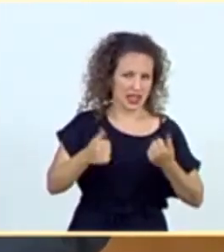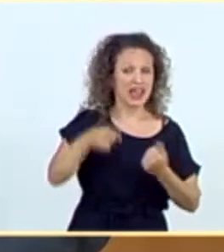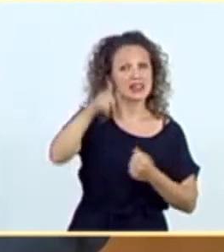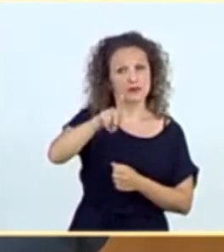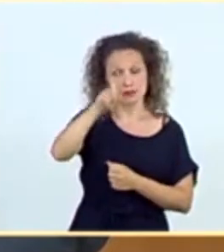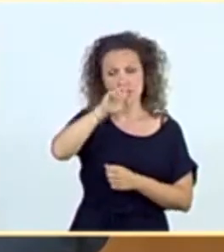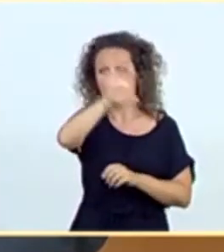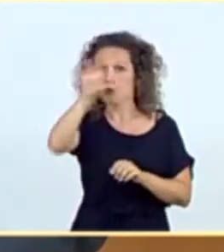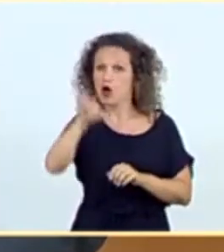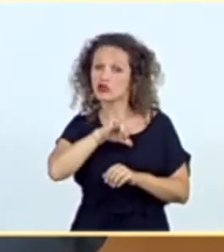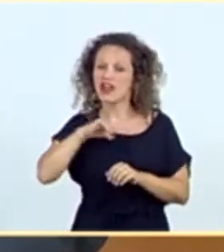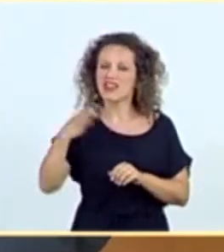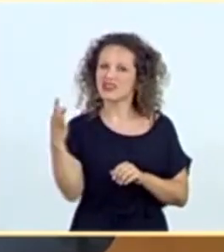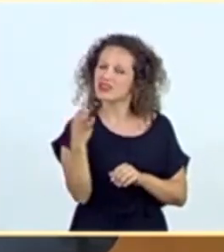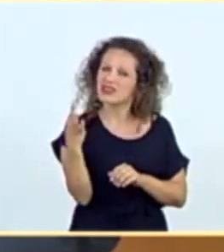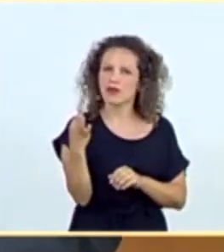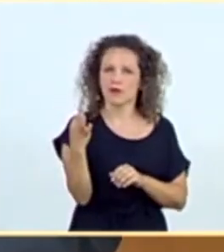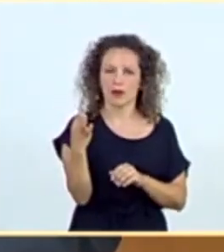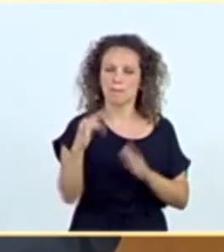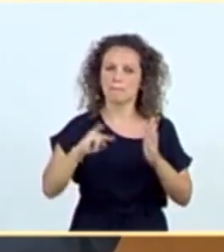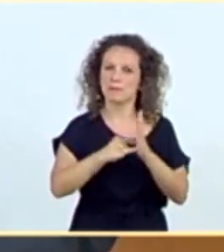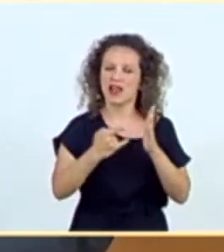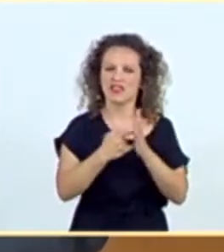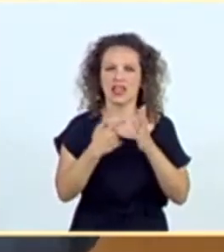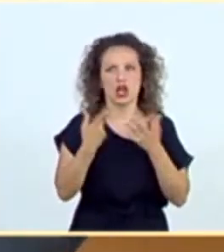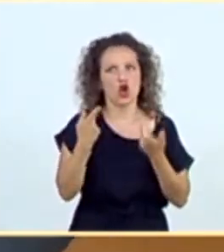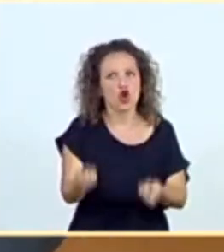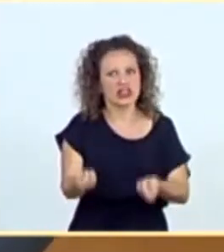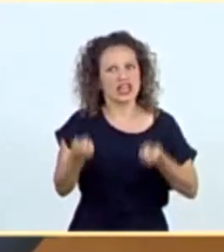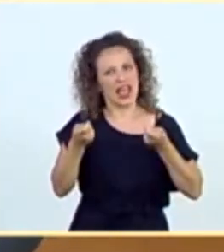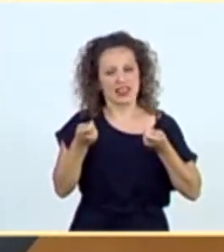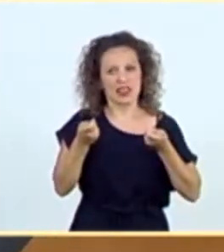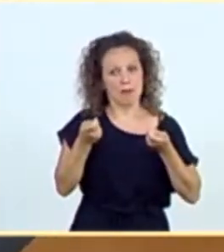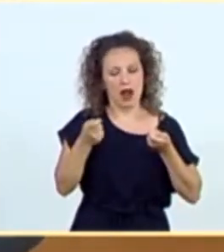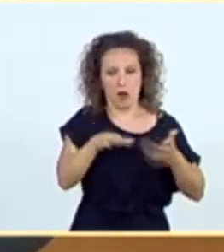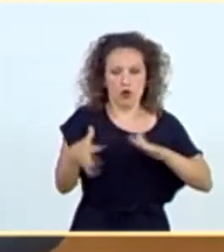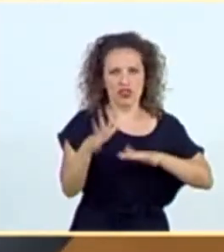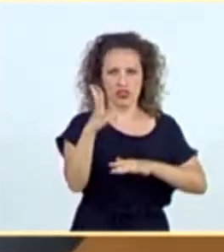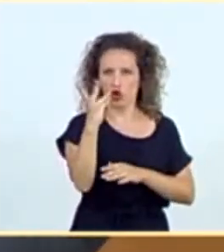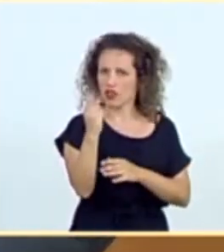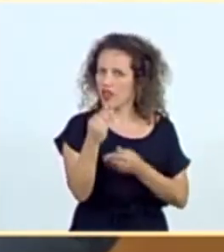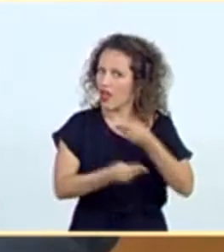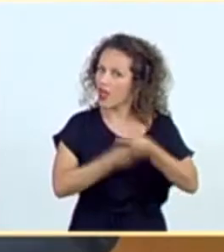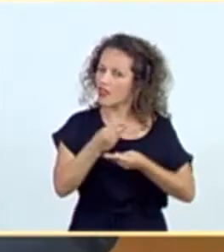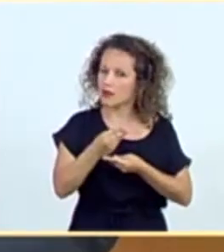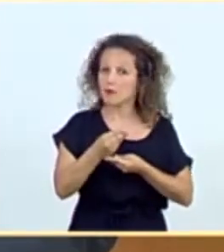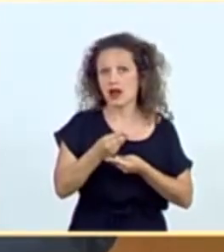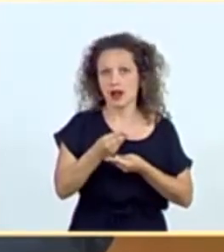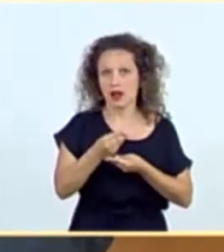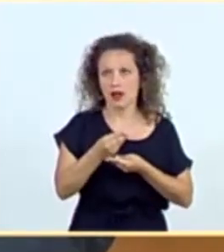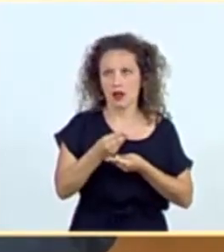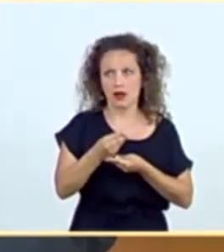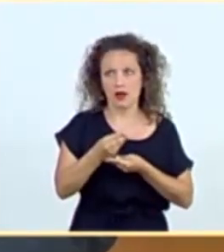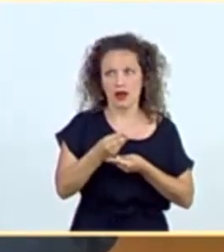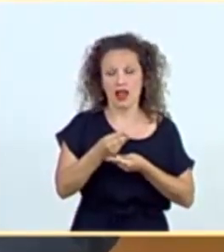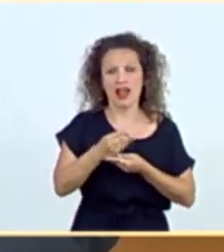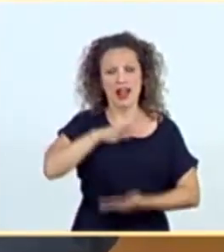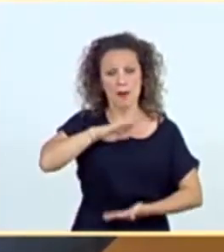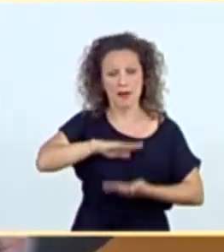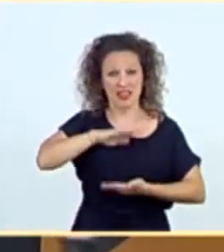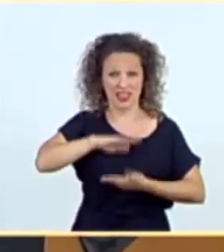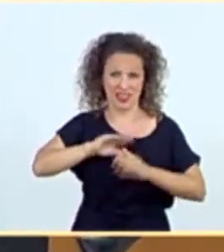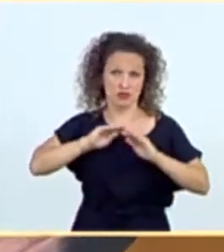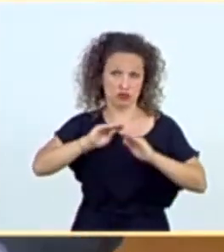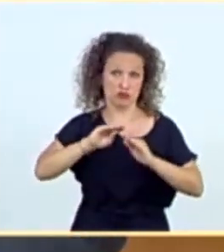obligatoriedad de tener planes de contingencia activables en un periodo máximo de cinco días para volver a poner al máximo las capacidades del sistema